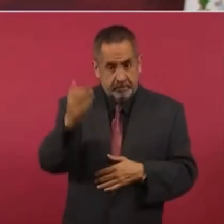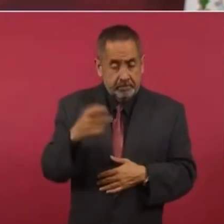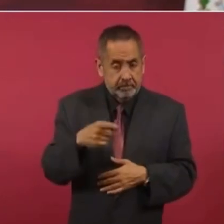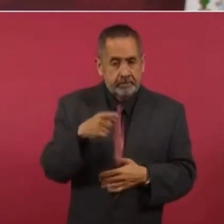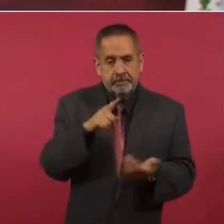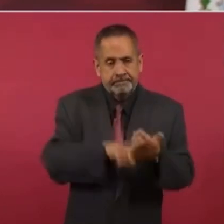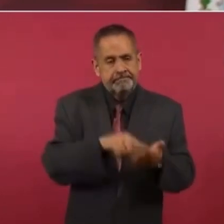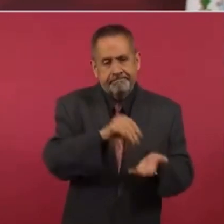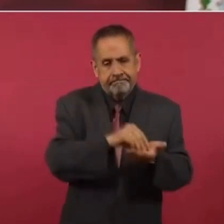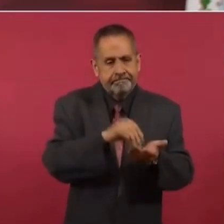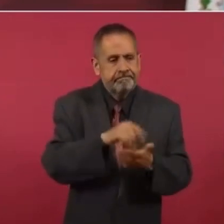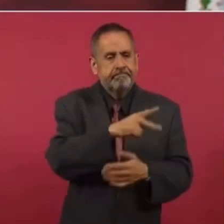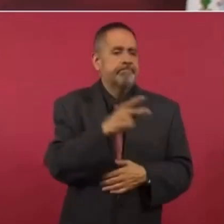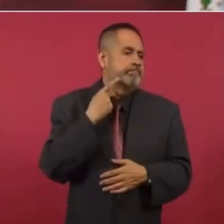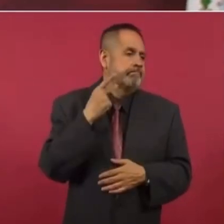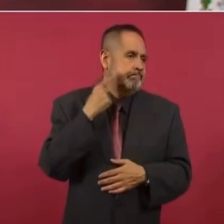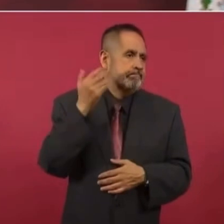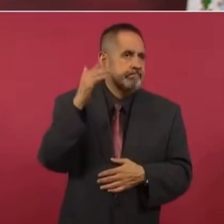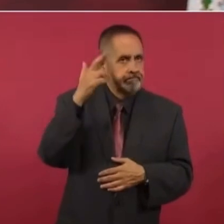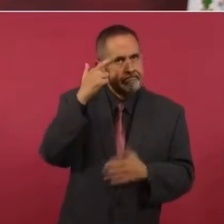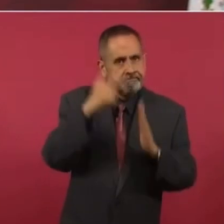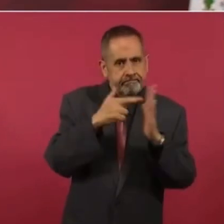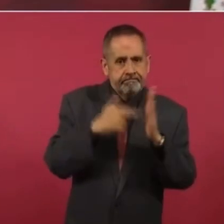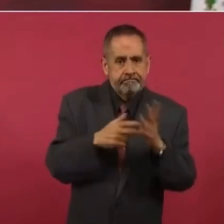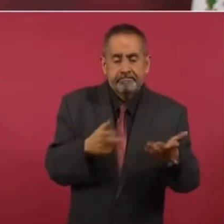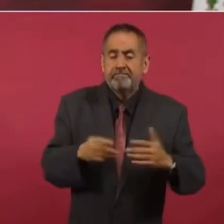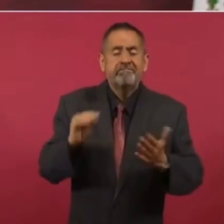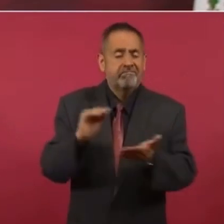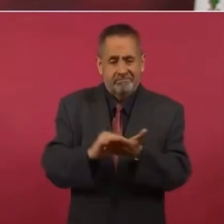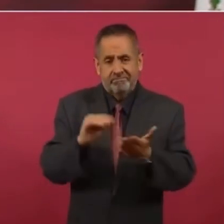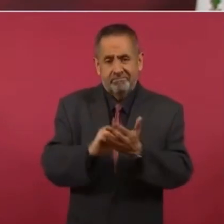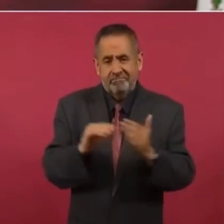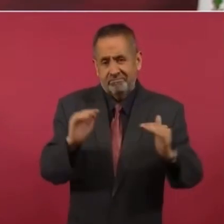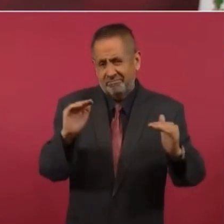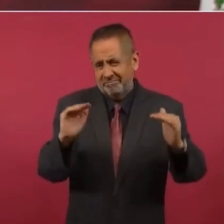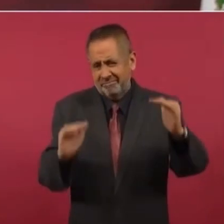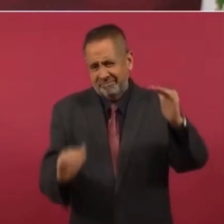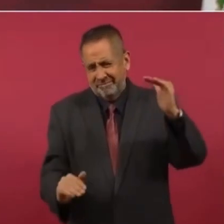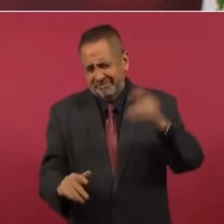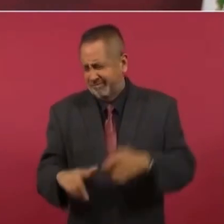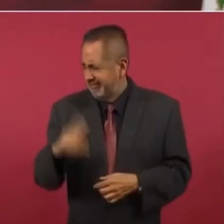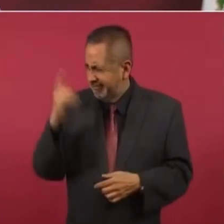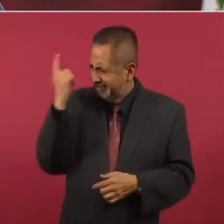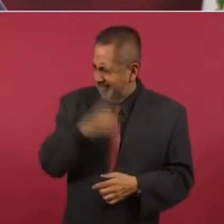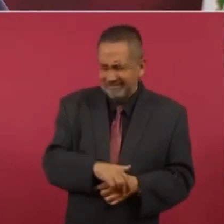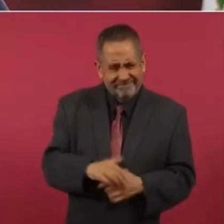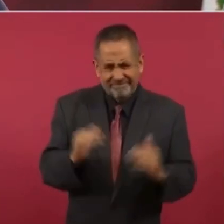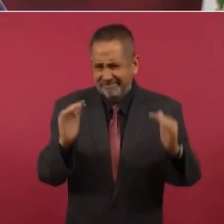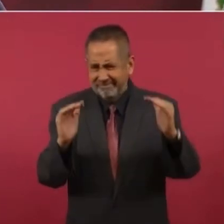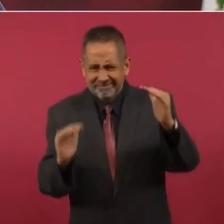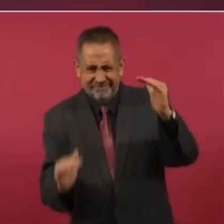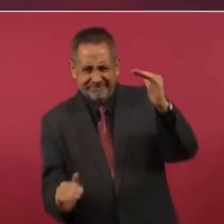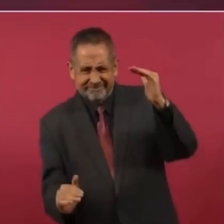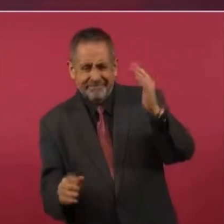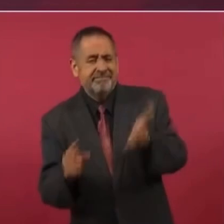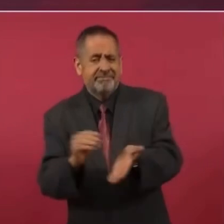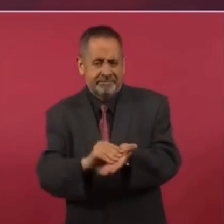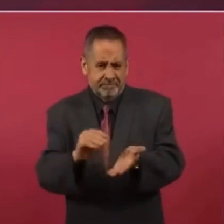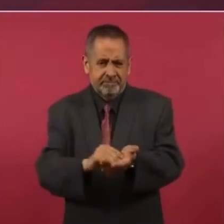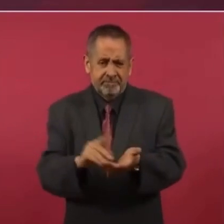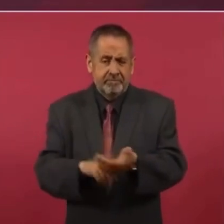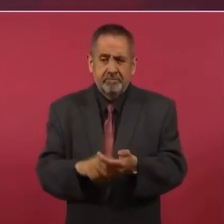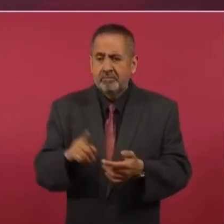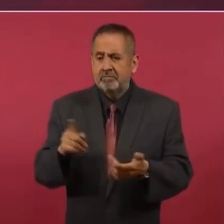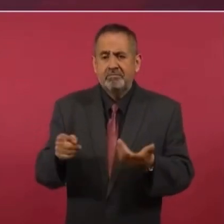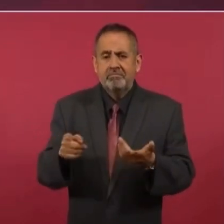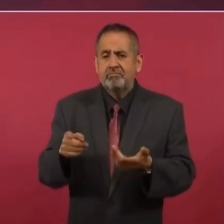políticas que se aplicaron tenemos una monstruosa desigualdad económica, económica